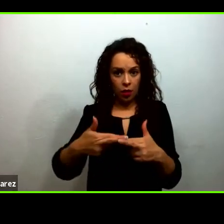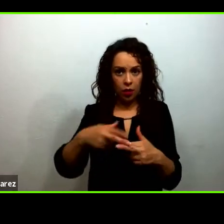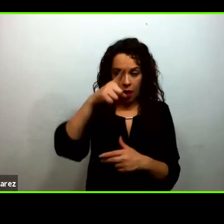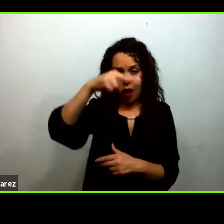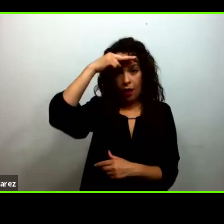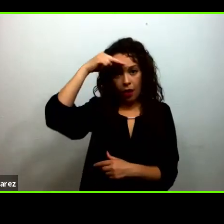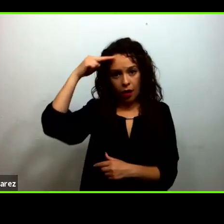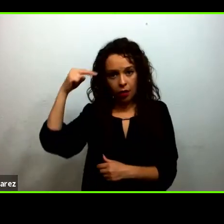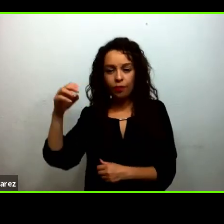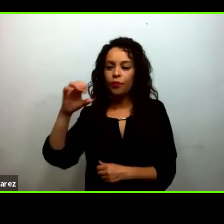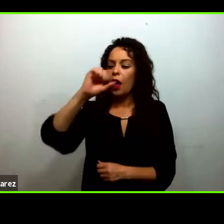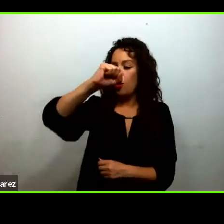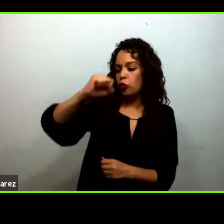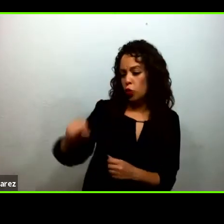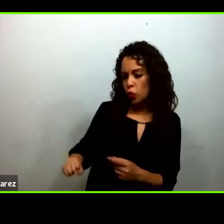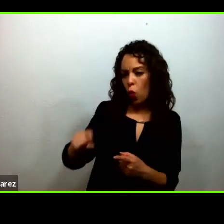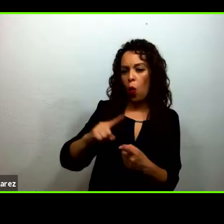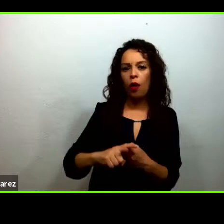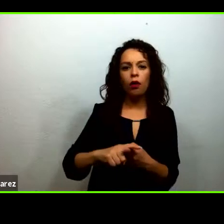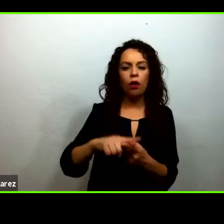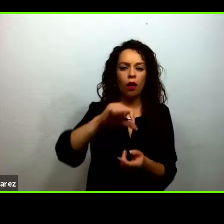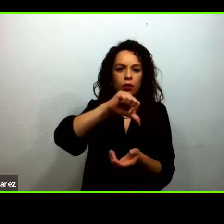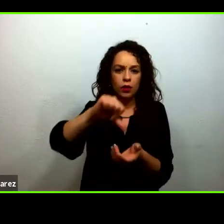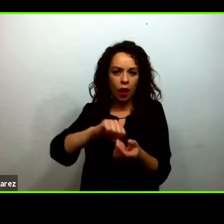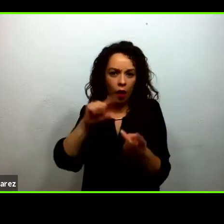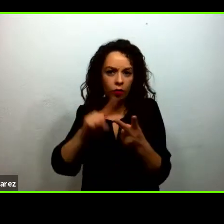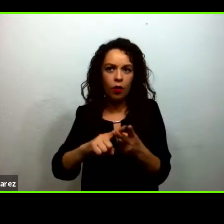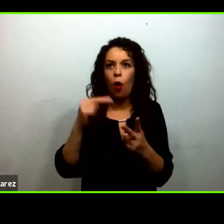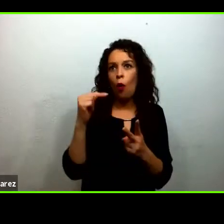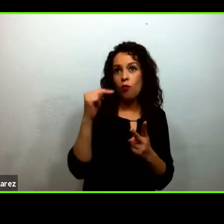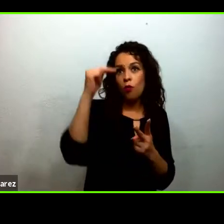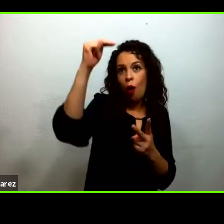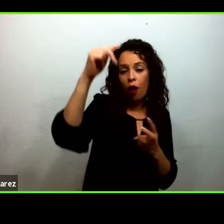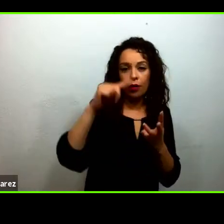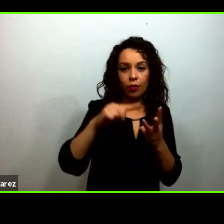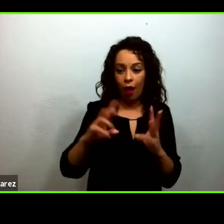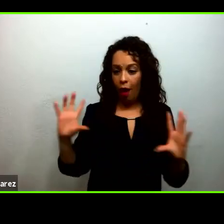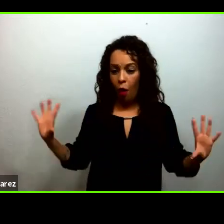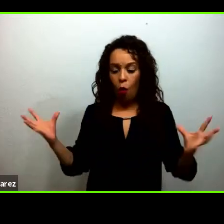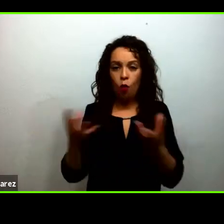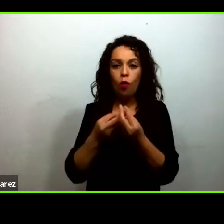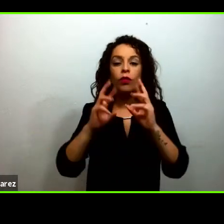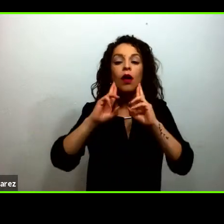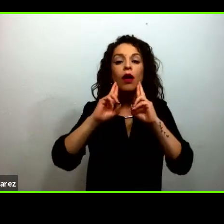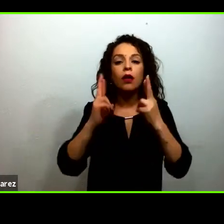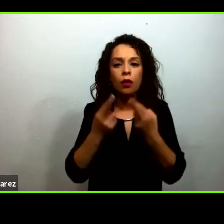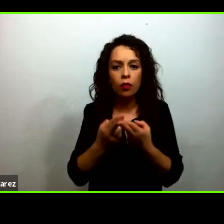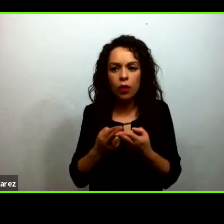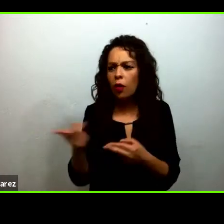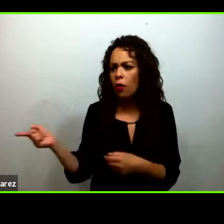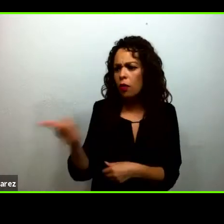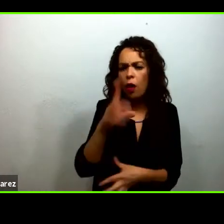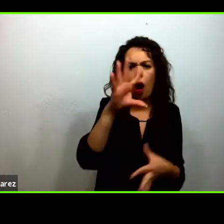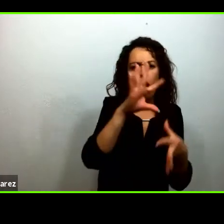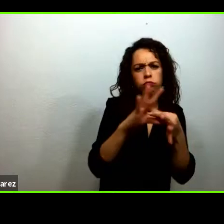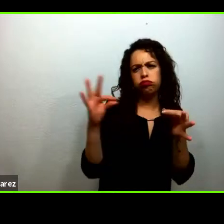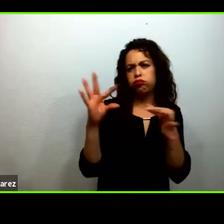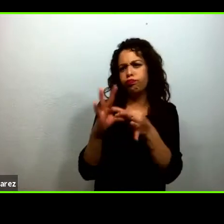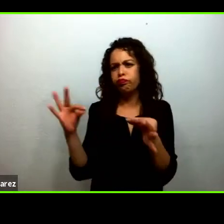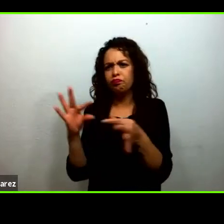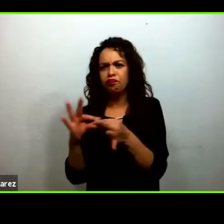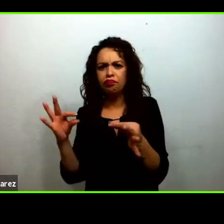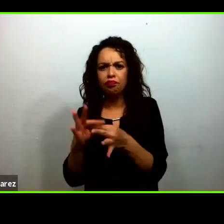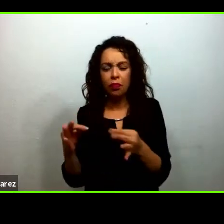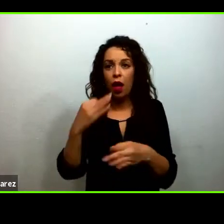como en el centro y en el norte del Estado. Se reunieron y en las reflexiones que hacían encontramos algunas